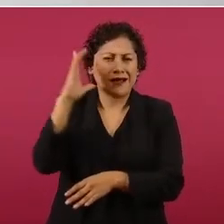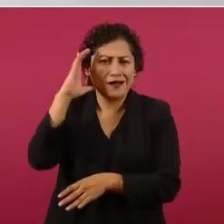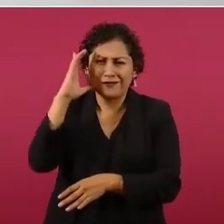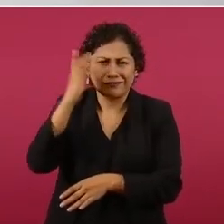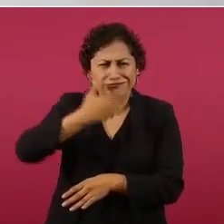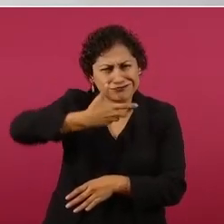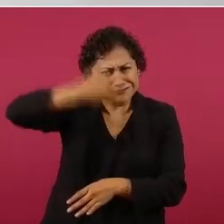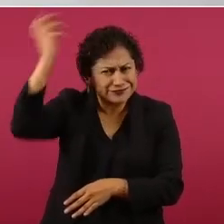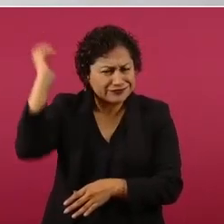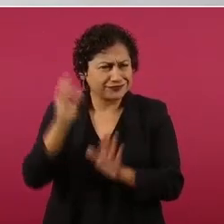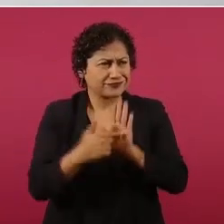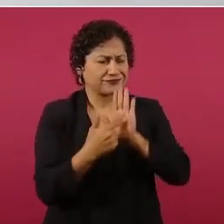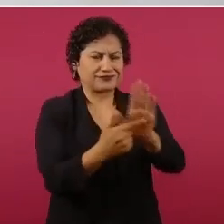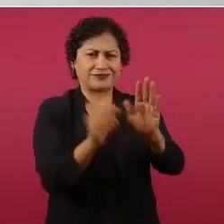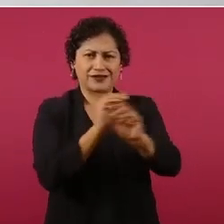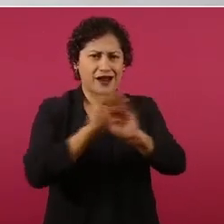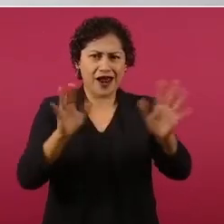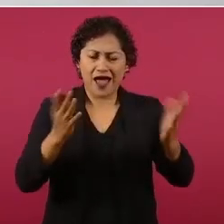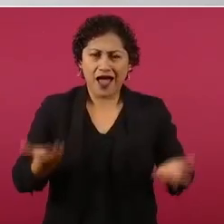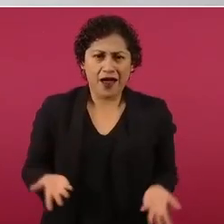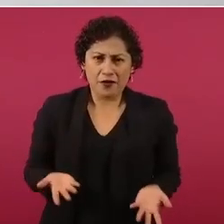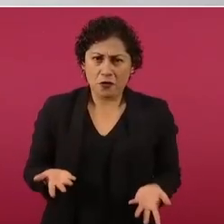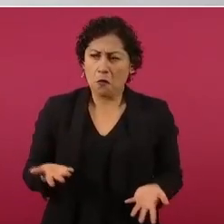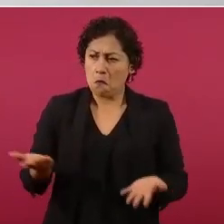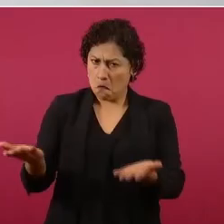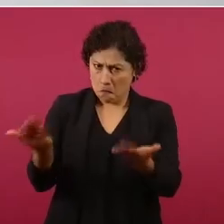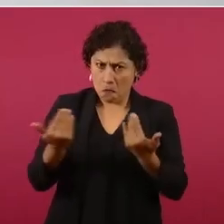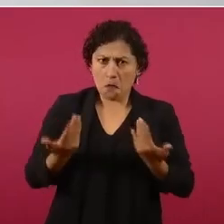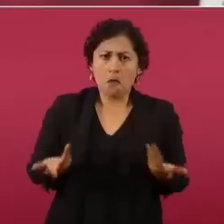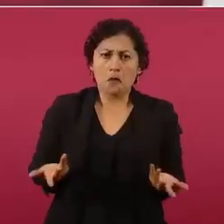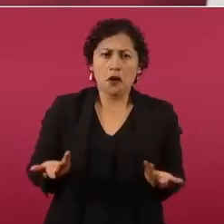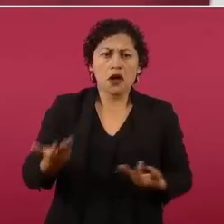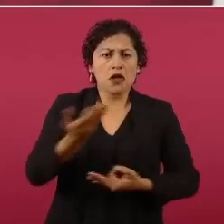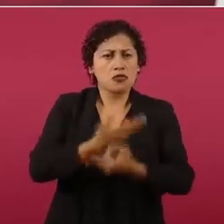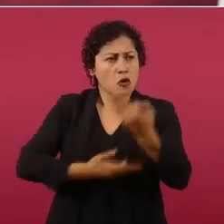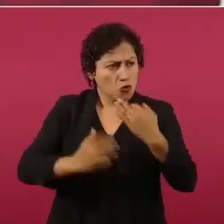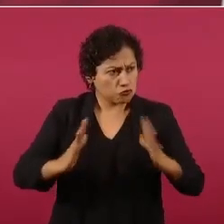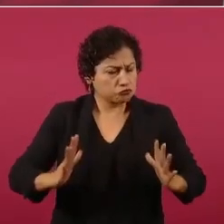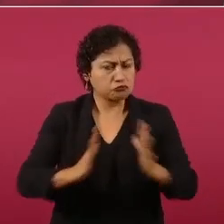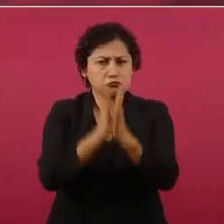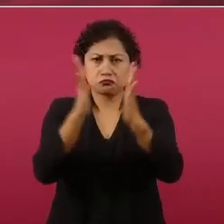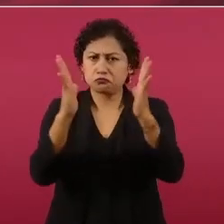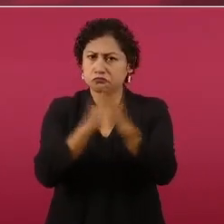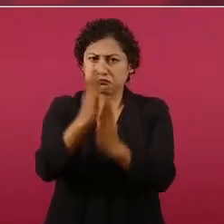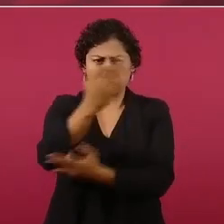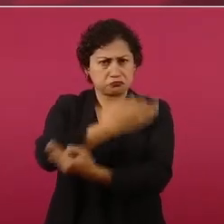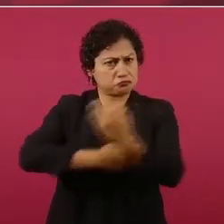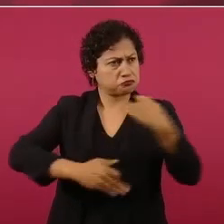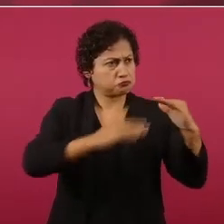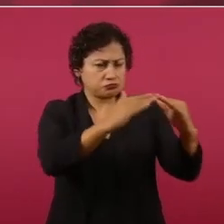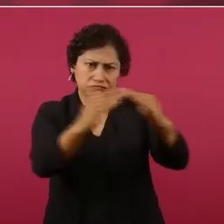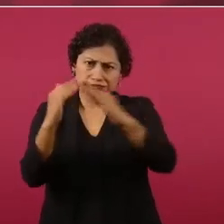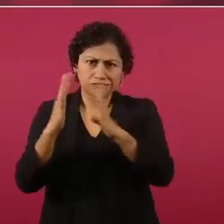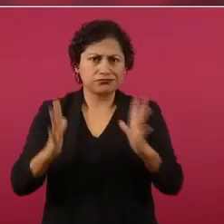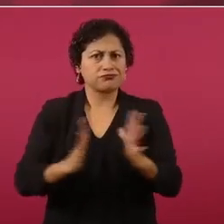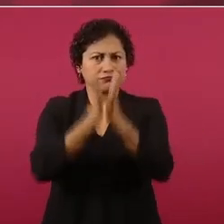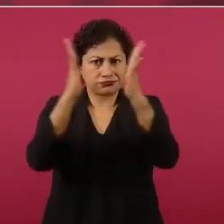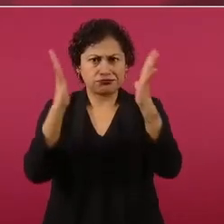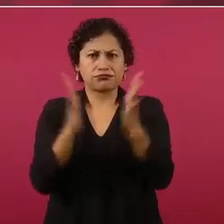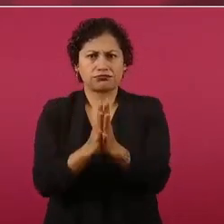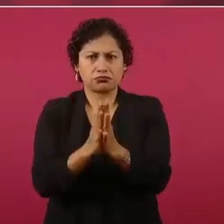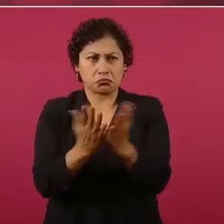que participen todos en la